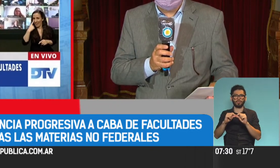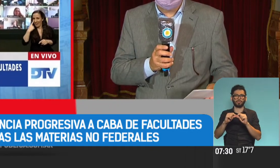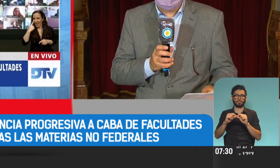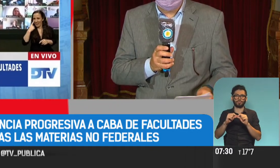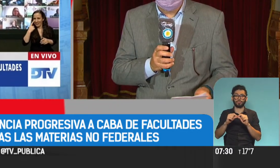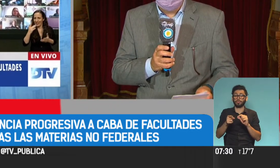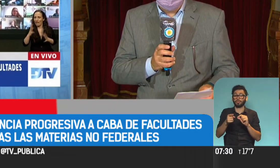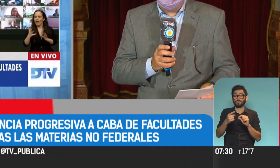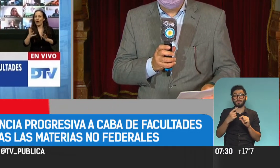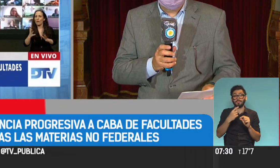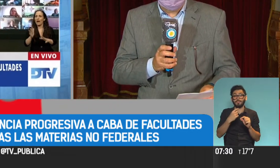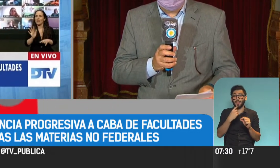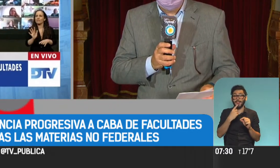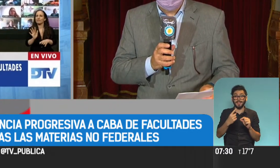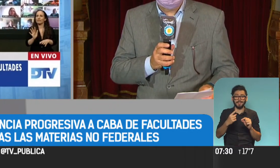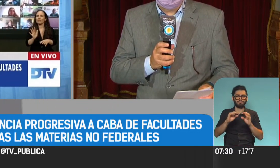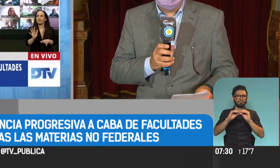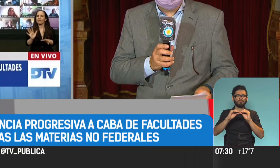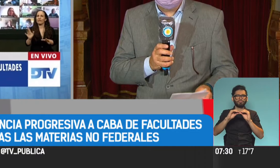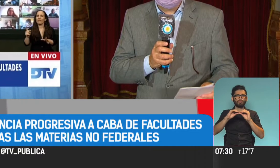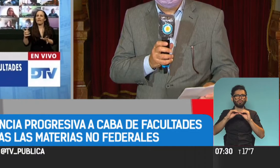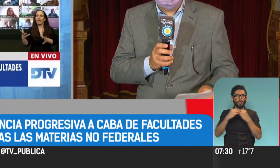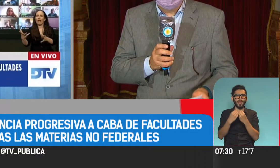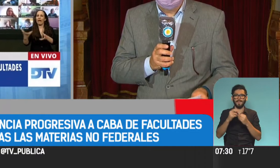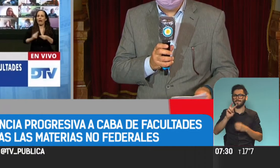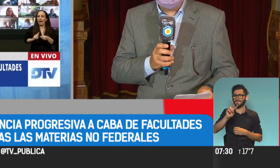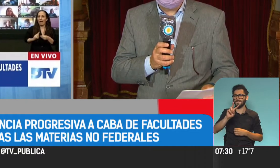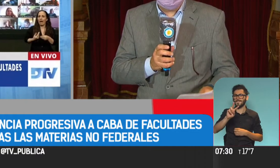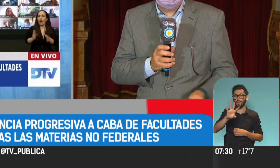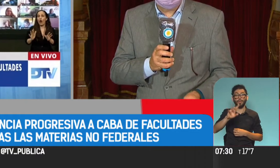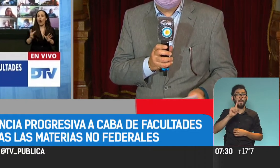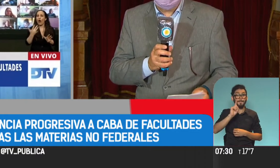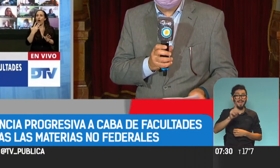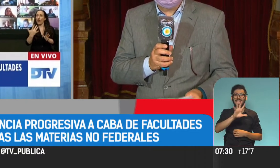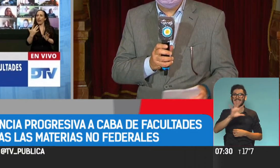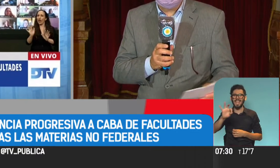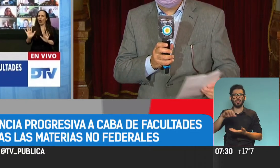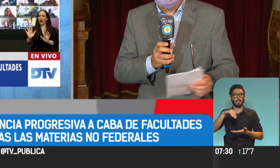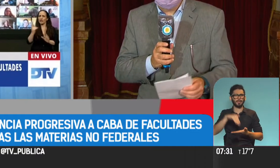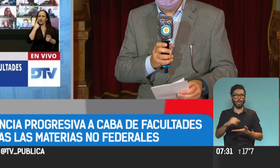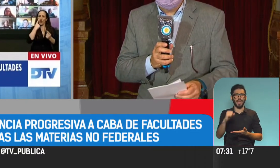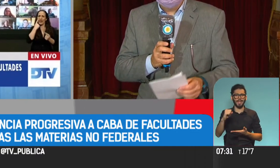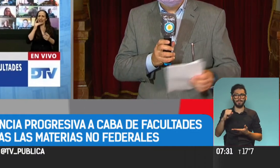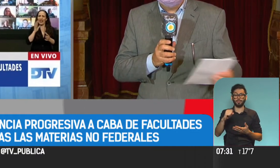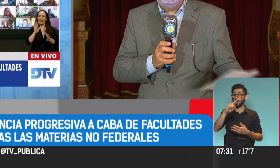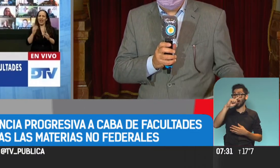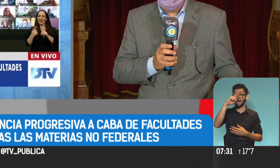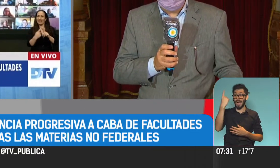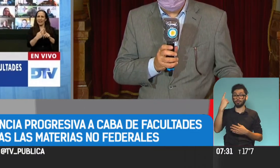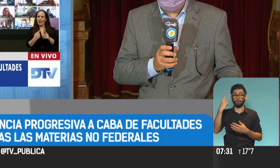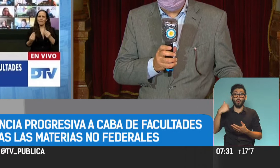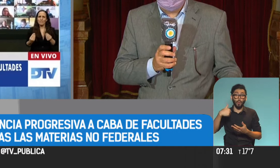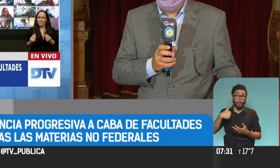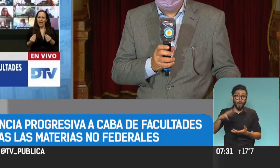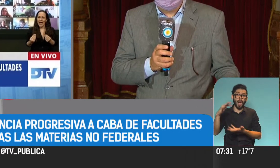señalando que son un total, un monto anual de 24.500 millones de pesos que la Nación le va a